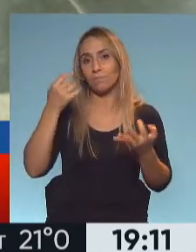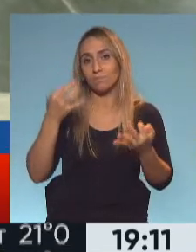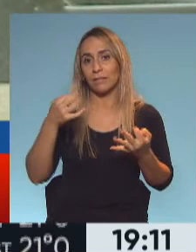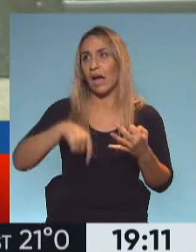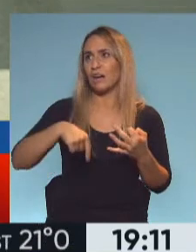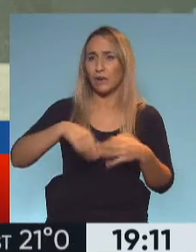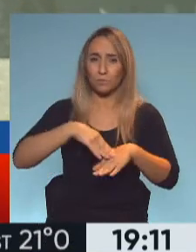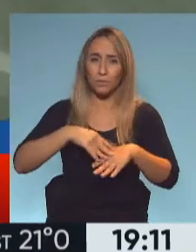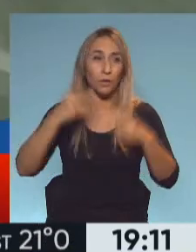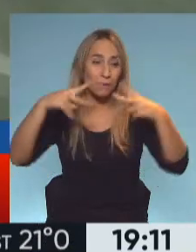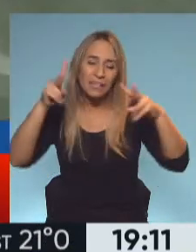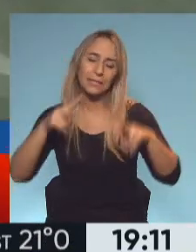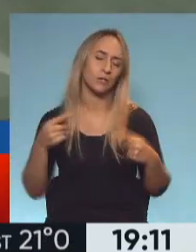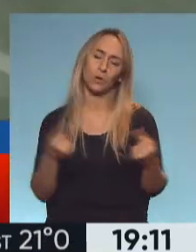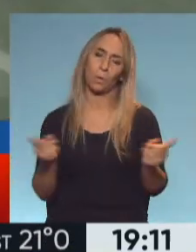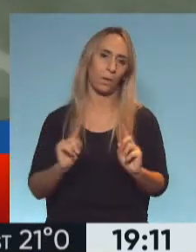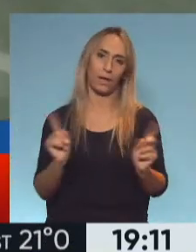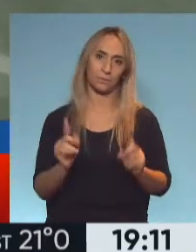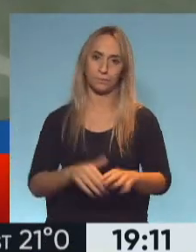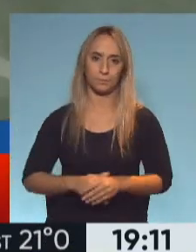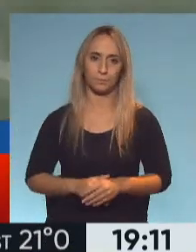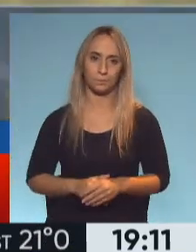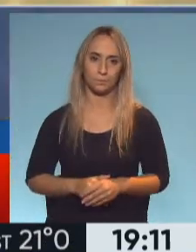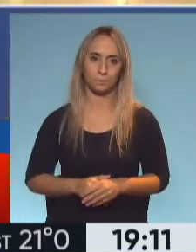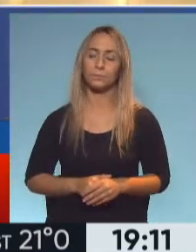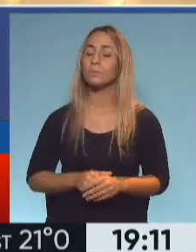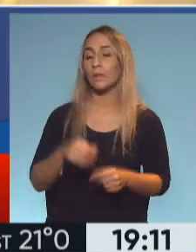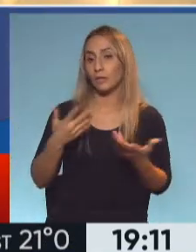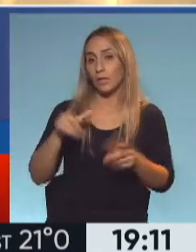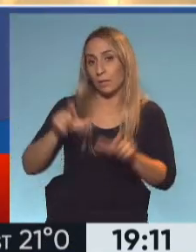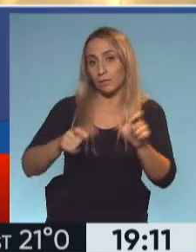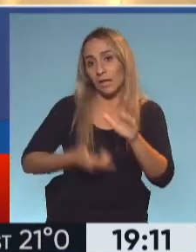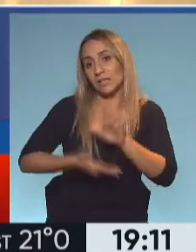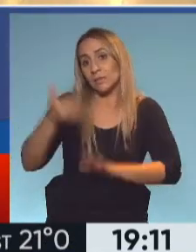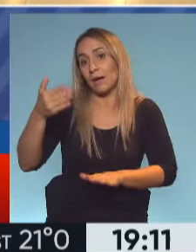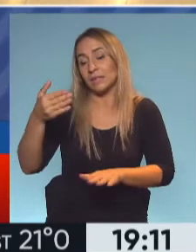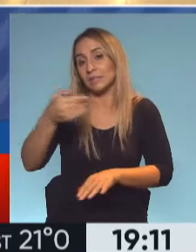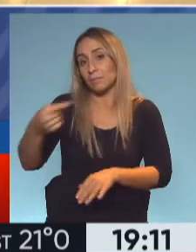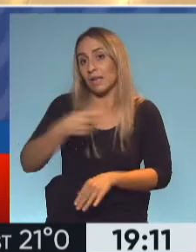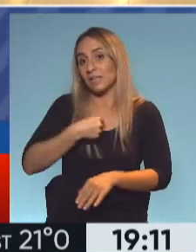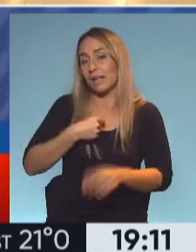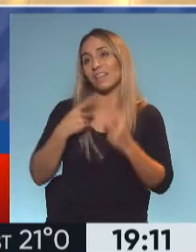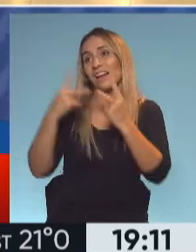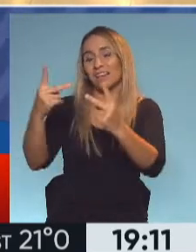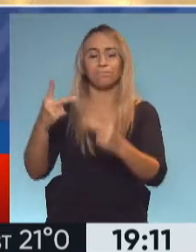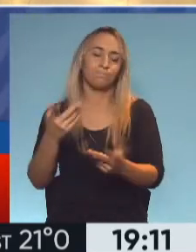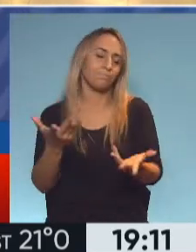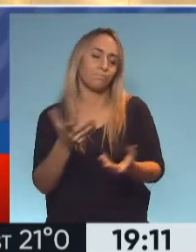paseando en este momento. Bien, bien, bien. A la gente que se va en Semana Santa. Que se cuide. Que se cuide.